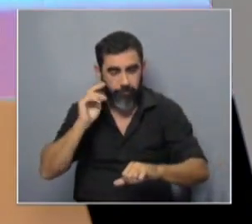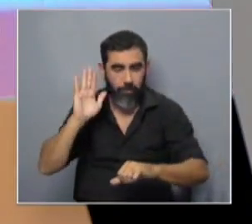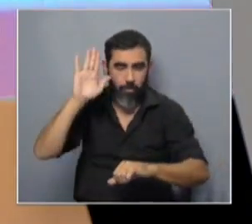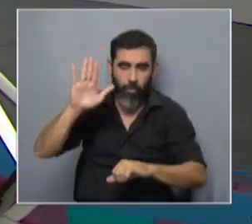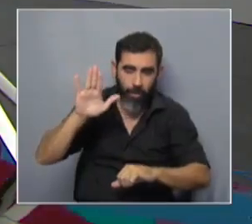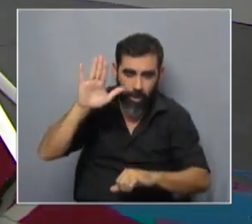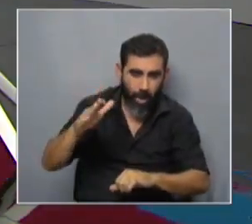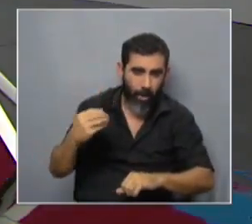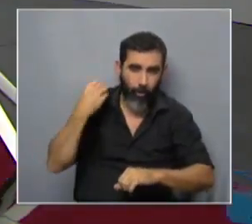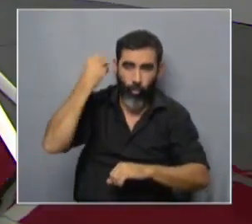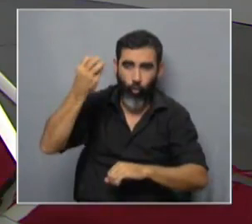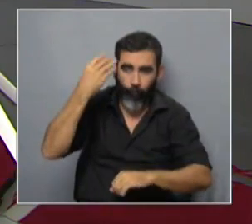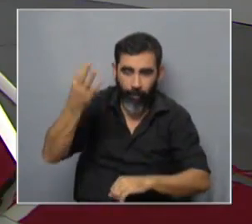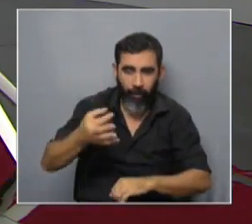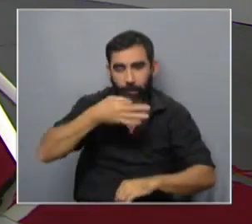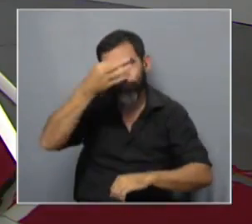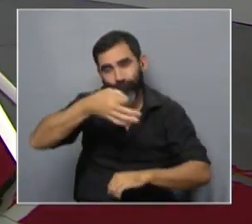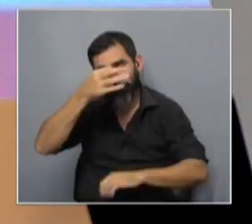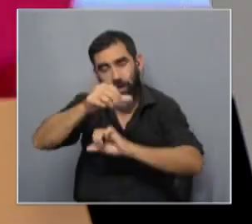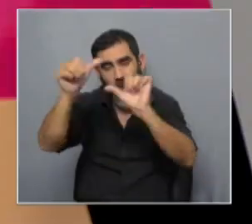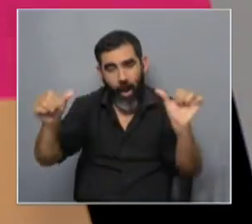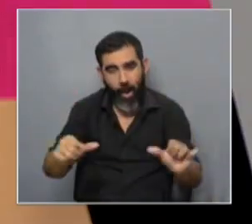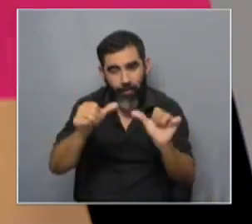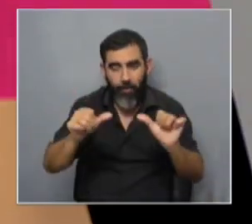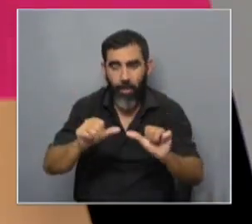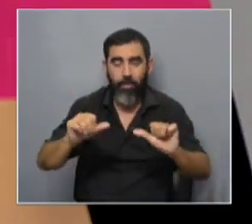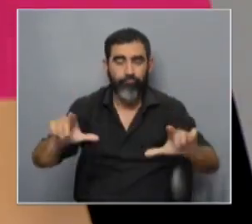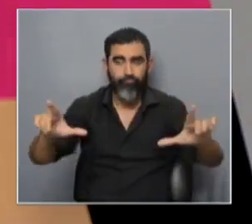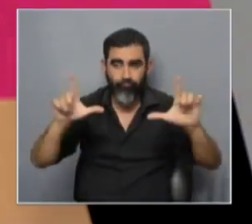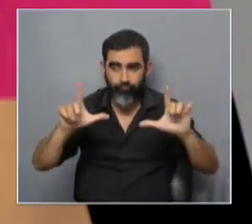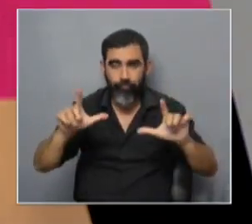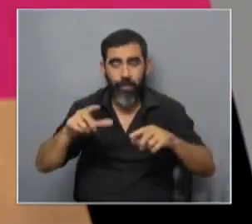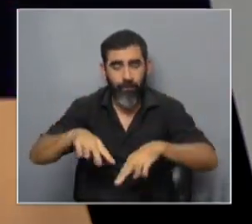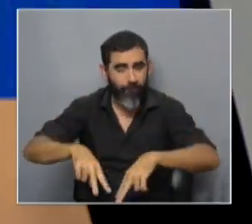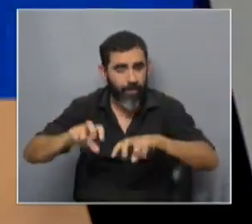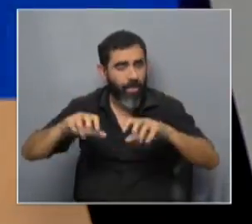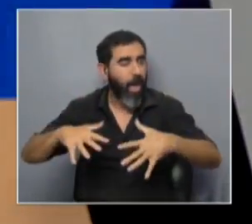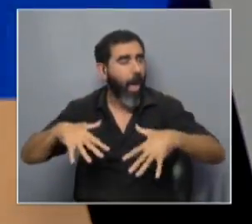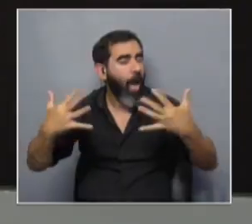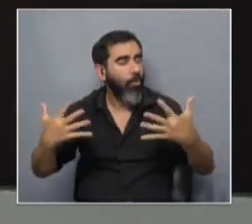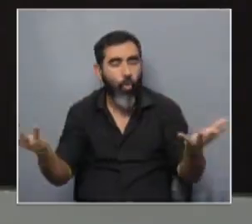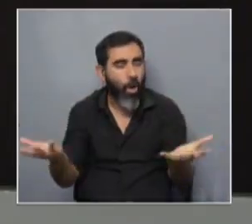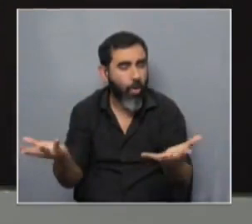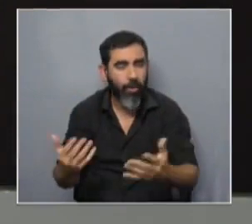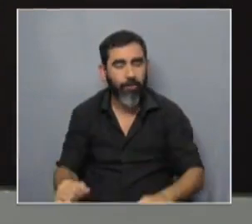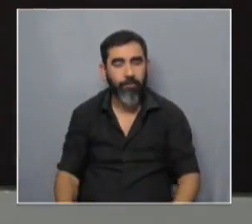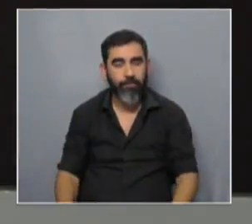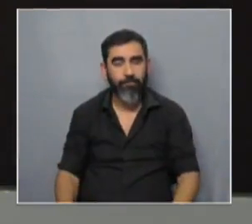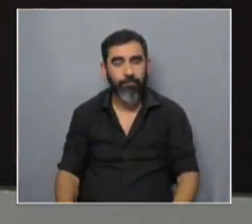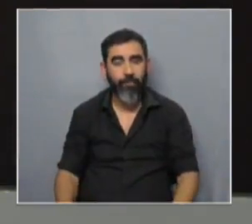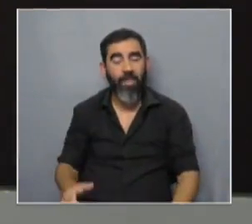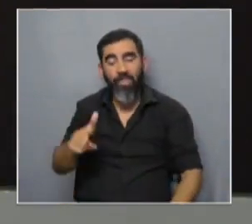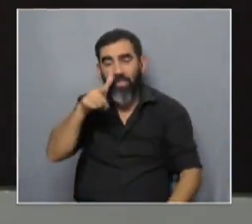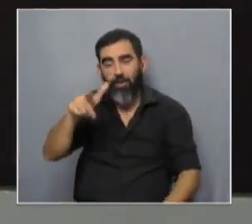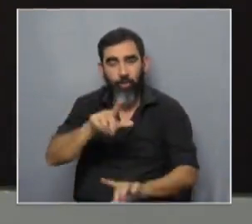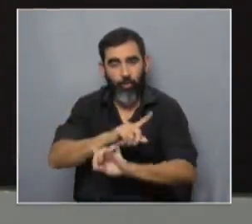conferencias charlas actividades públicas ¿está trabajando ¿está investigando en algo en este momento? Directamente no